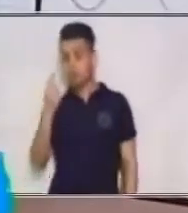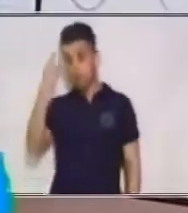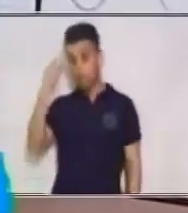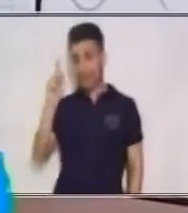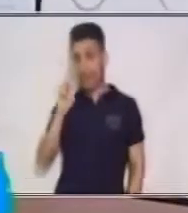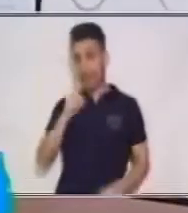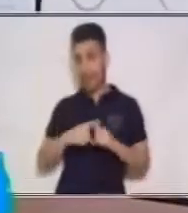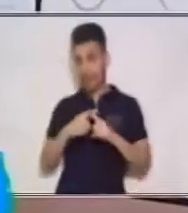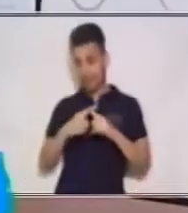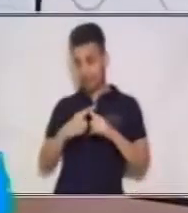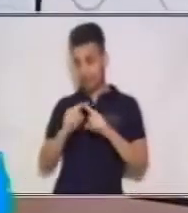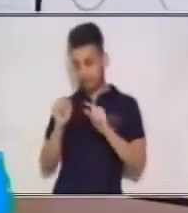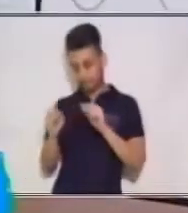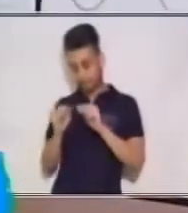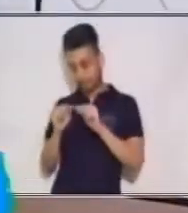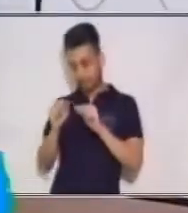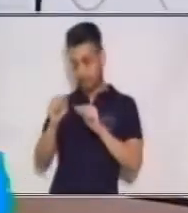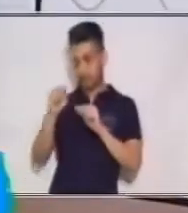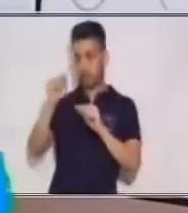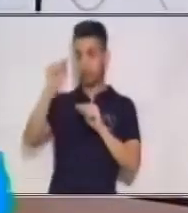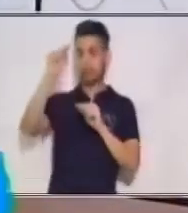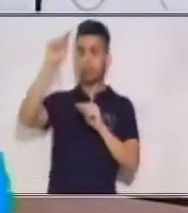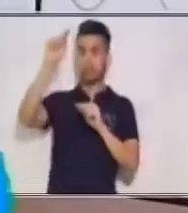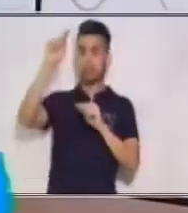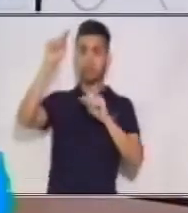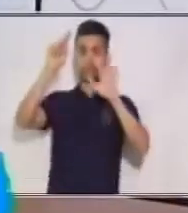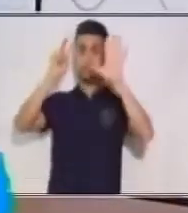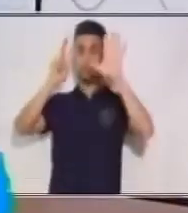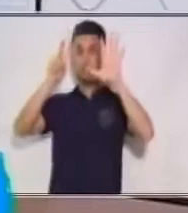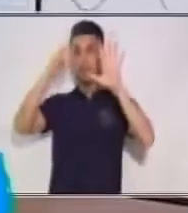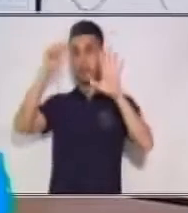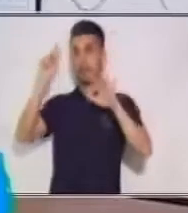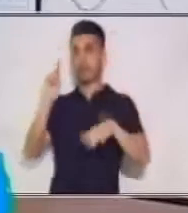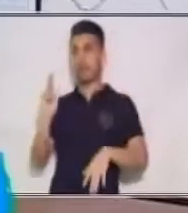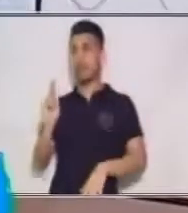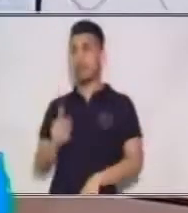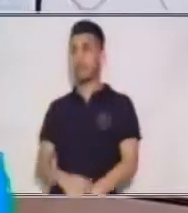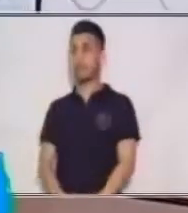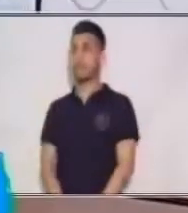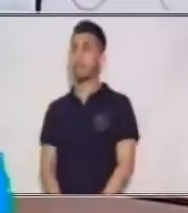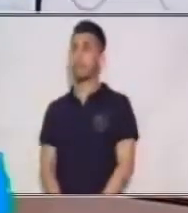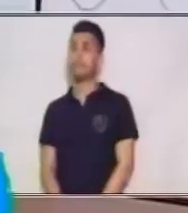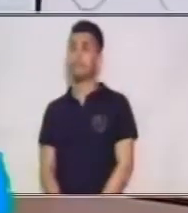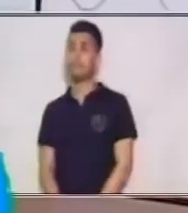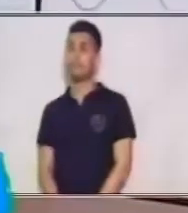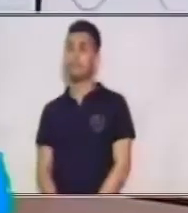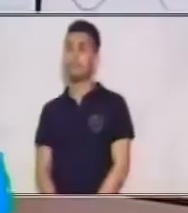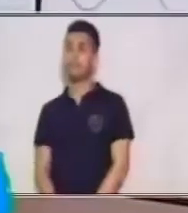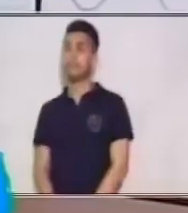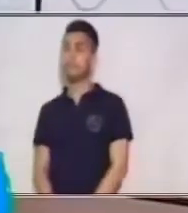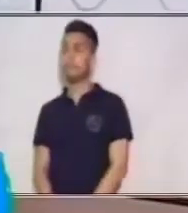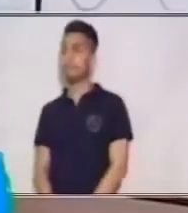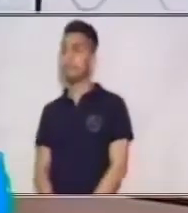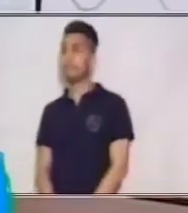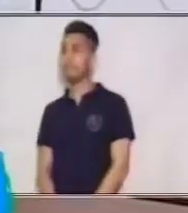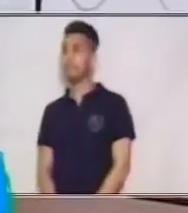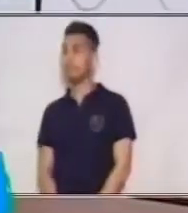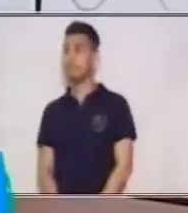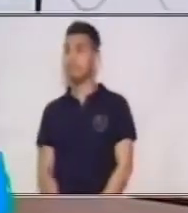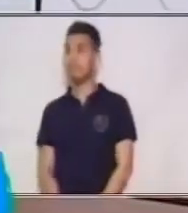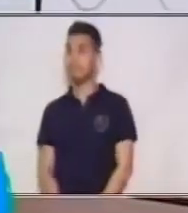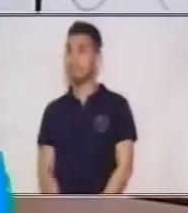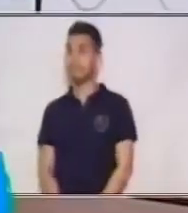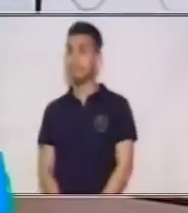Vamos a colocarle otro color para que se vea mejor. 1 en X y 7 en Y. Nuestra siguiente